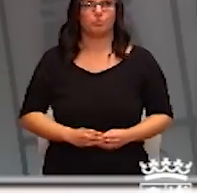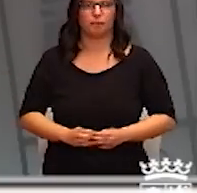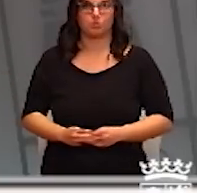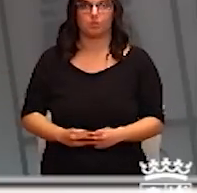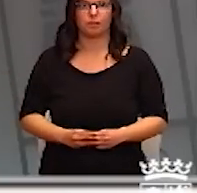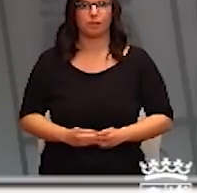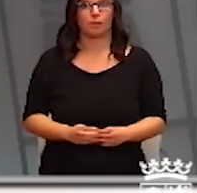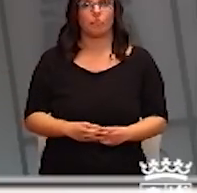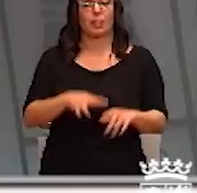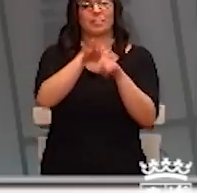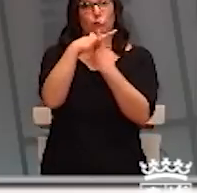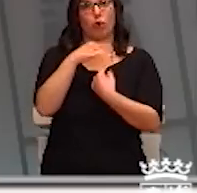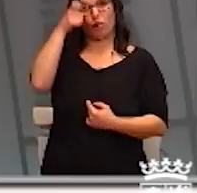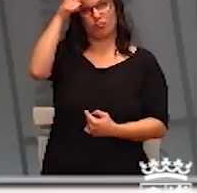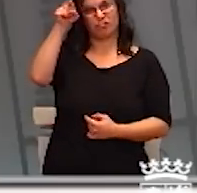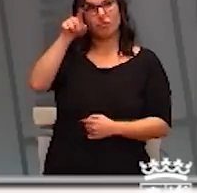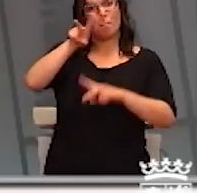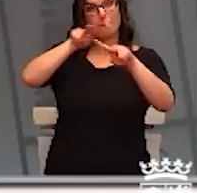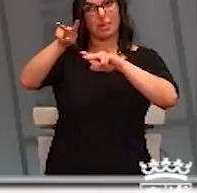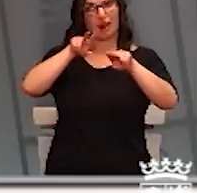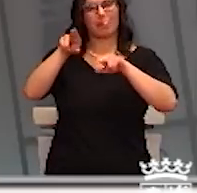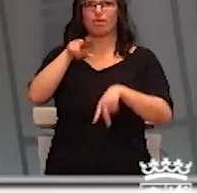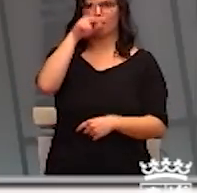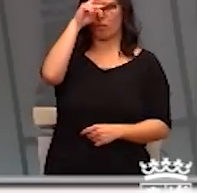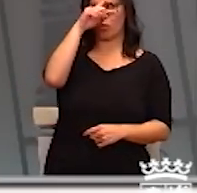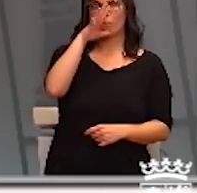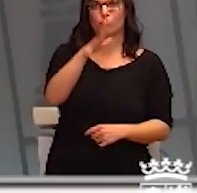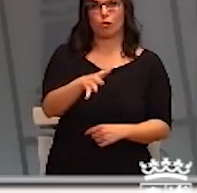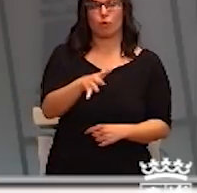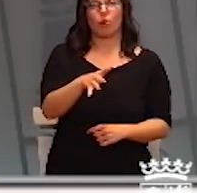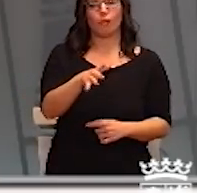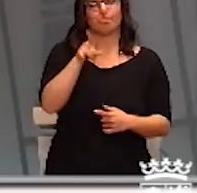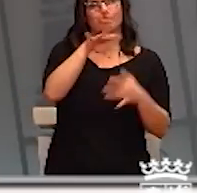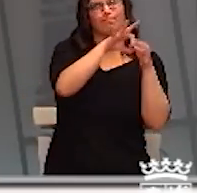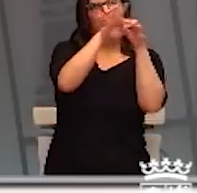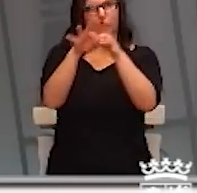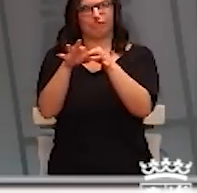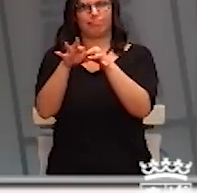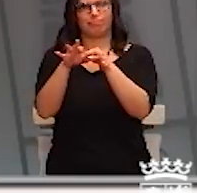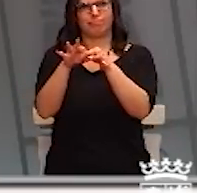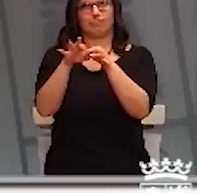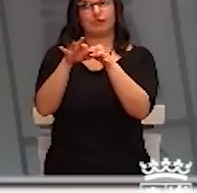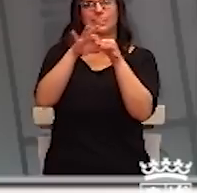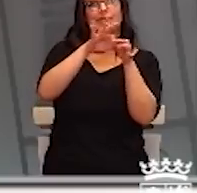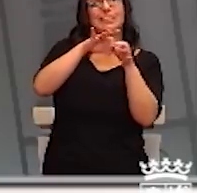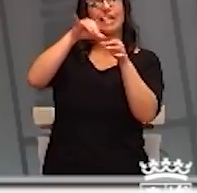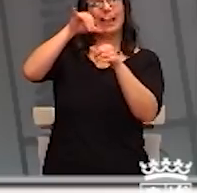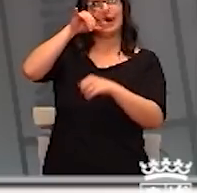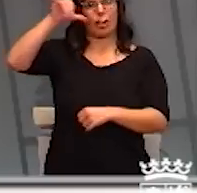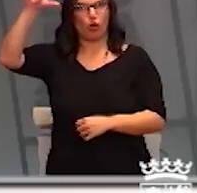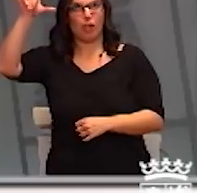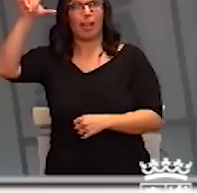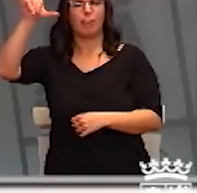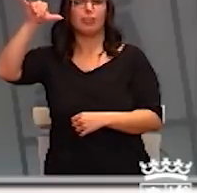La situación de Miranda nos preocupa porque está muy vinculada con la situación que se ha producido en La Rioja y la situación que se ha